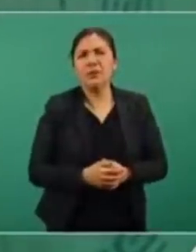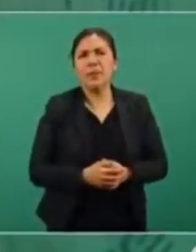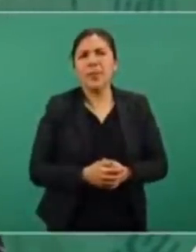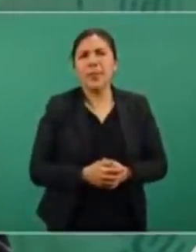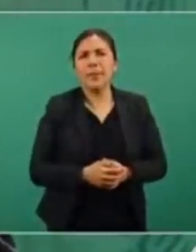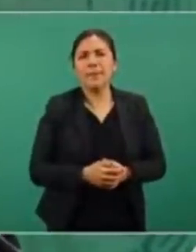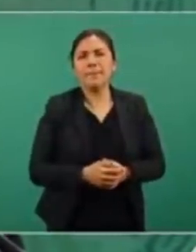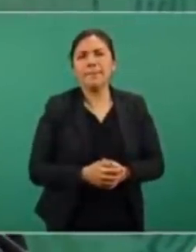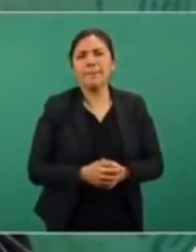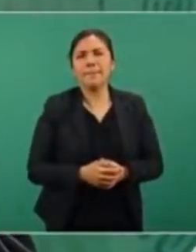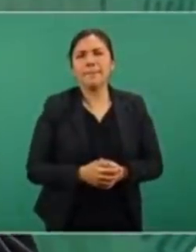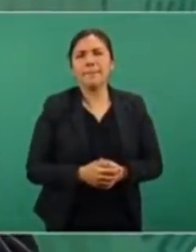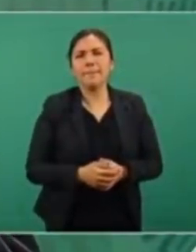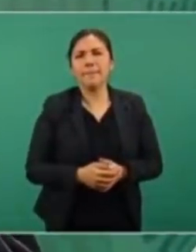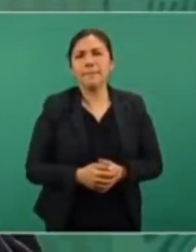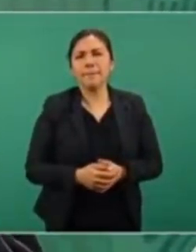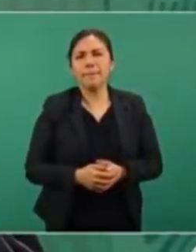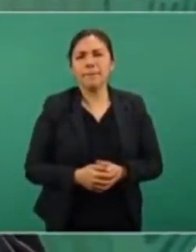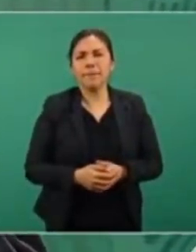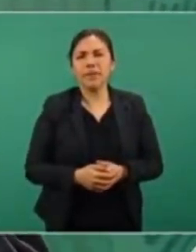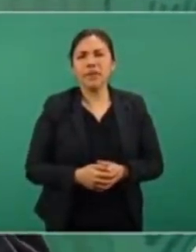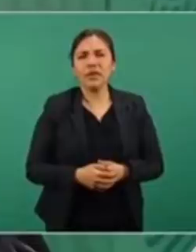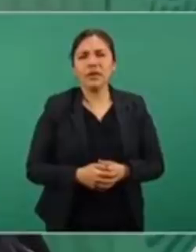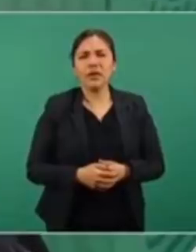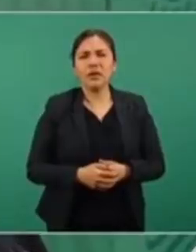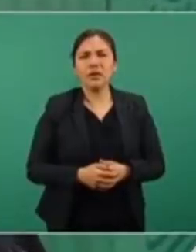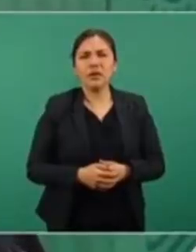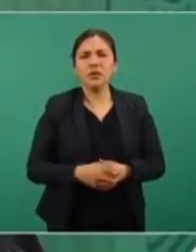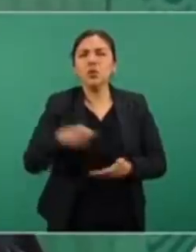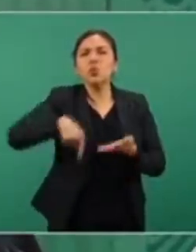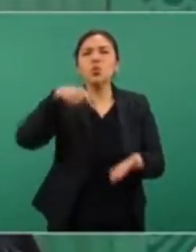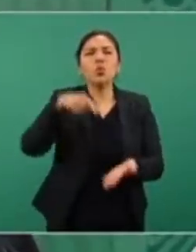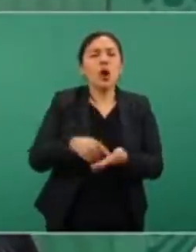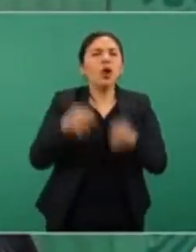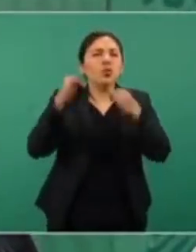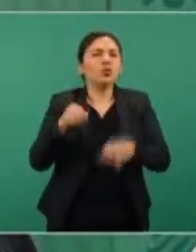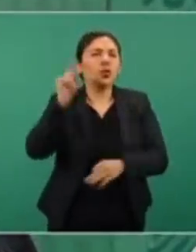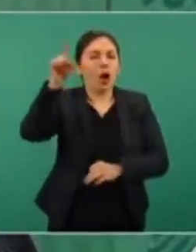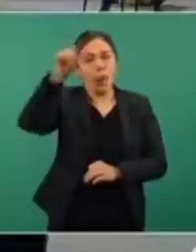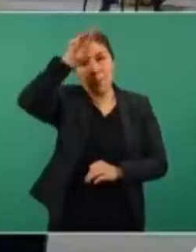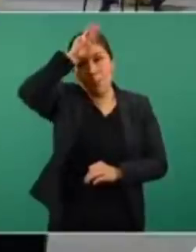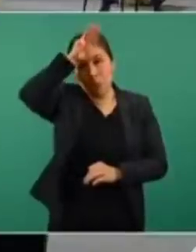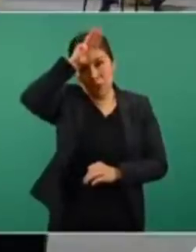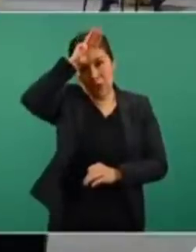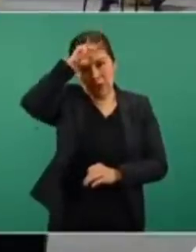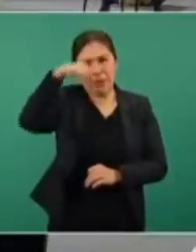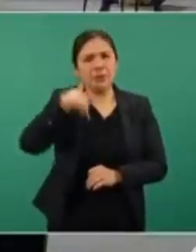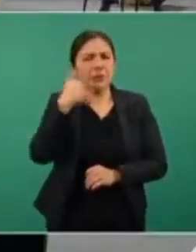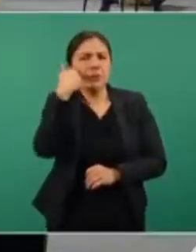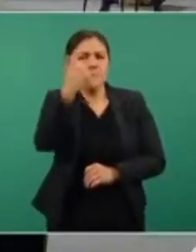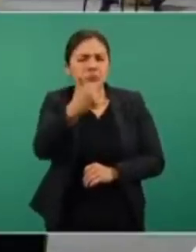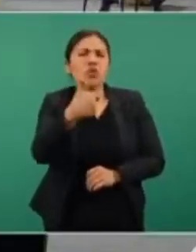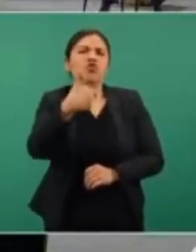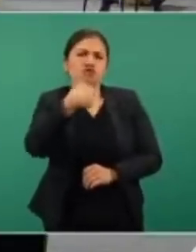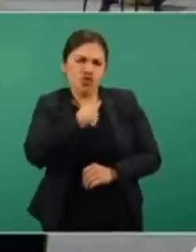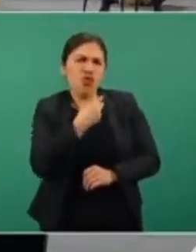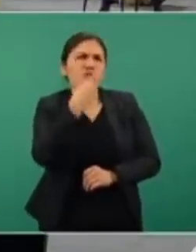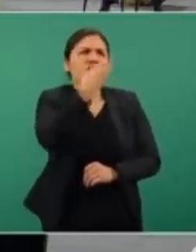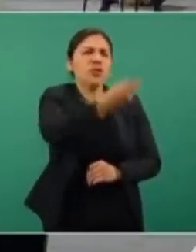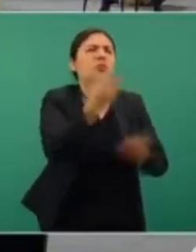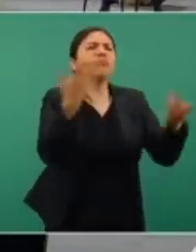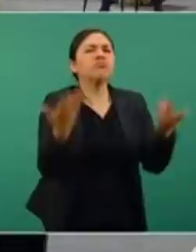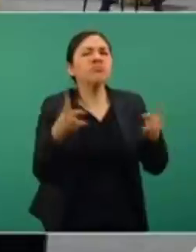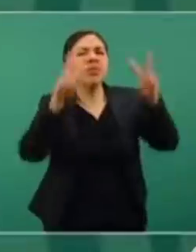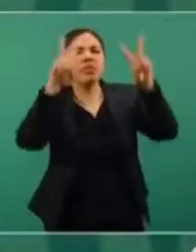de desde Monterrey y yo le planteé lo de las vacunas